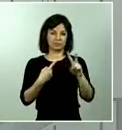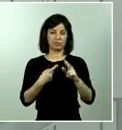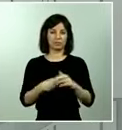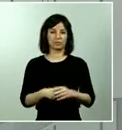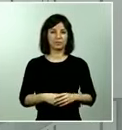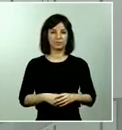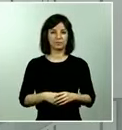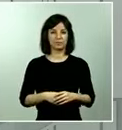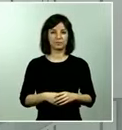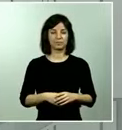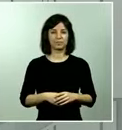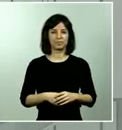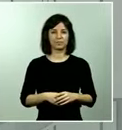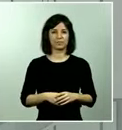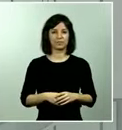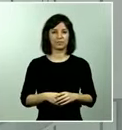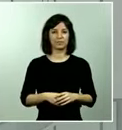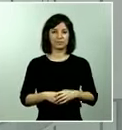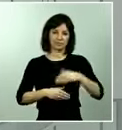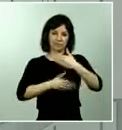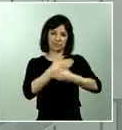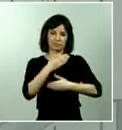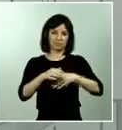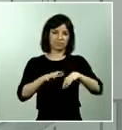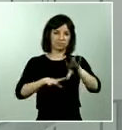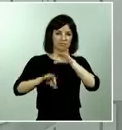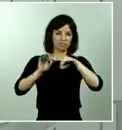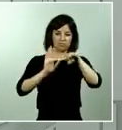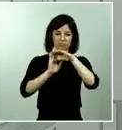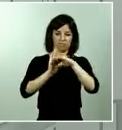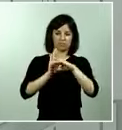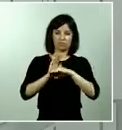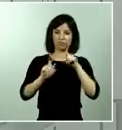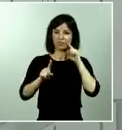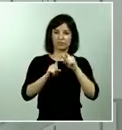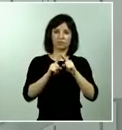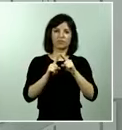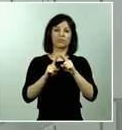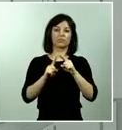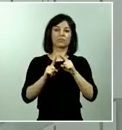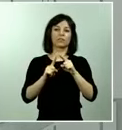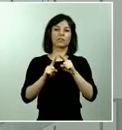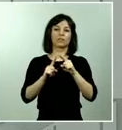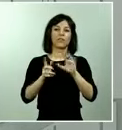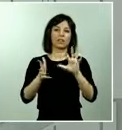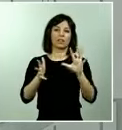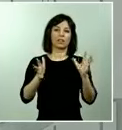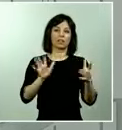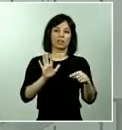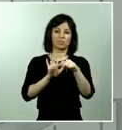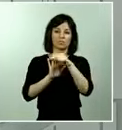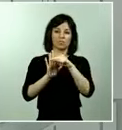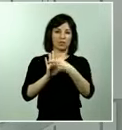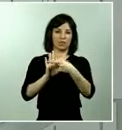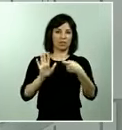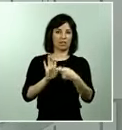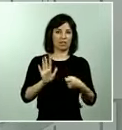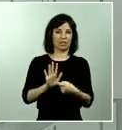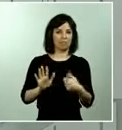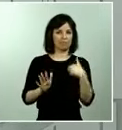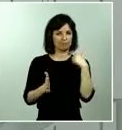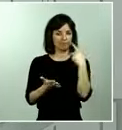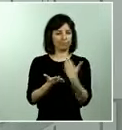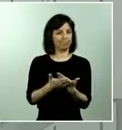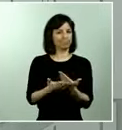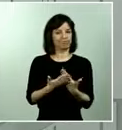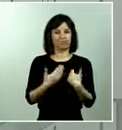para combatir el COVID en el proceso por así decir de escalado ha sido yo creo que los datos lo ponen de manifiesto fue un acierto tomar medidas para el